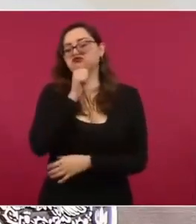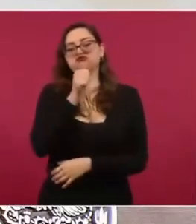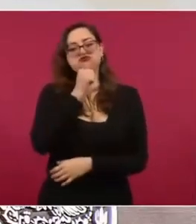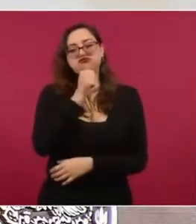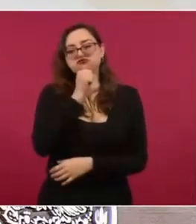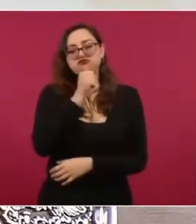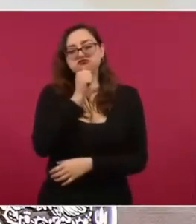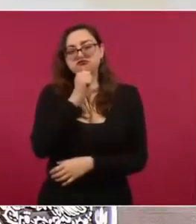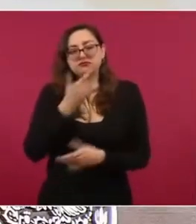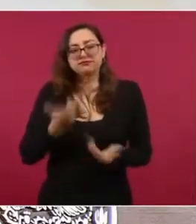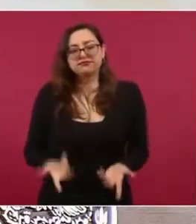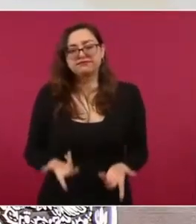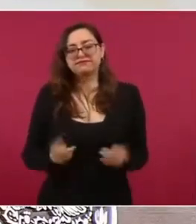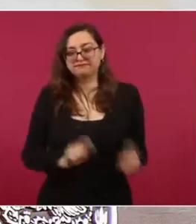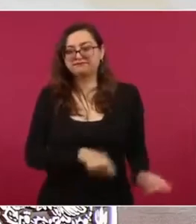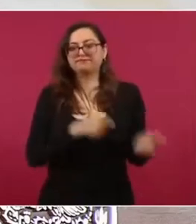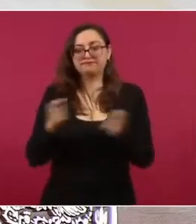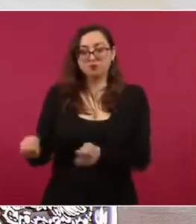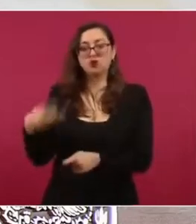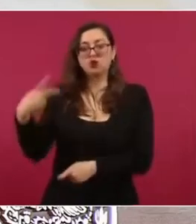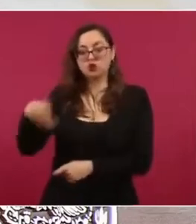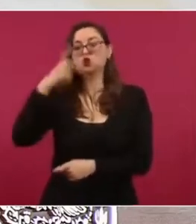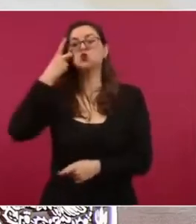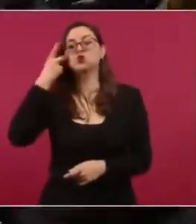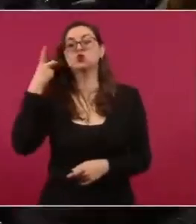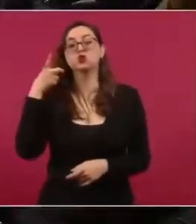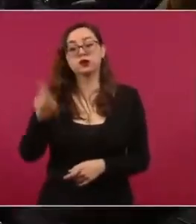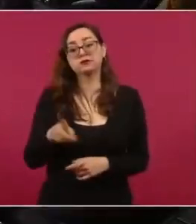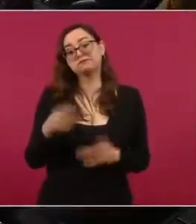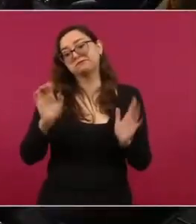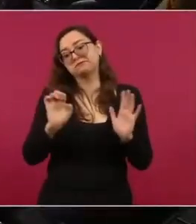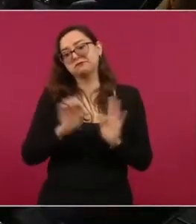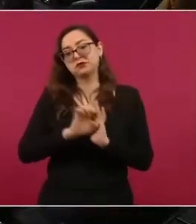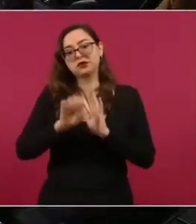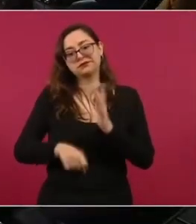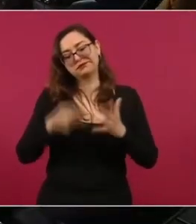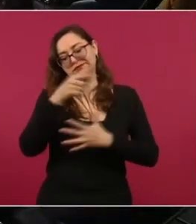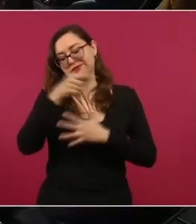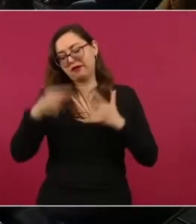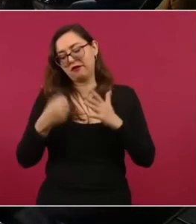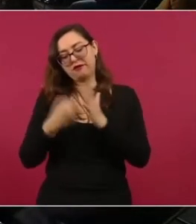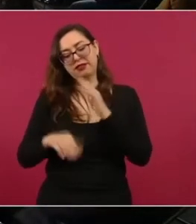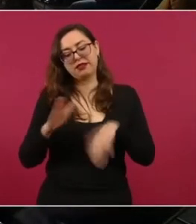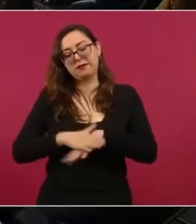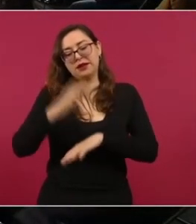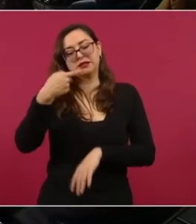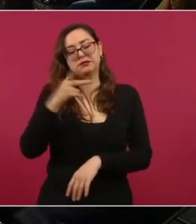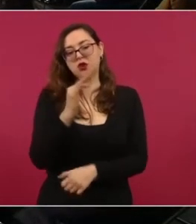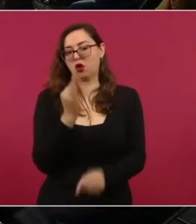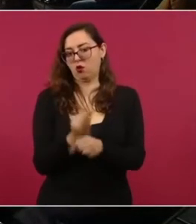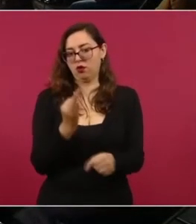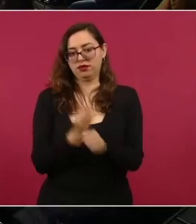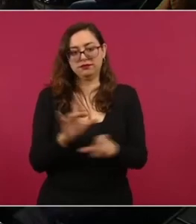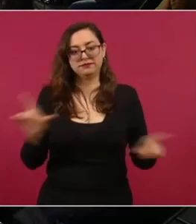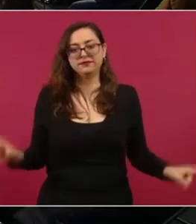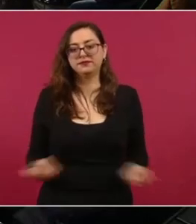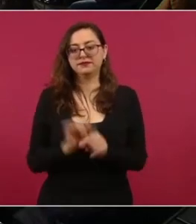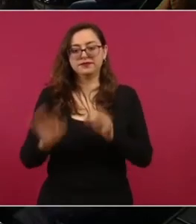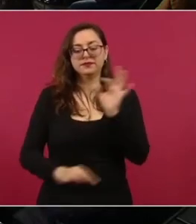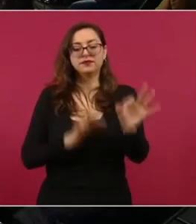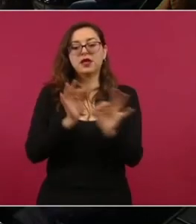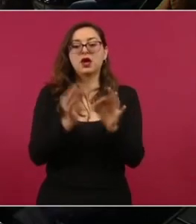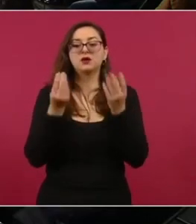a la asociación que le pertenecía. Pues eso sería todo y pues bueno, muchas gracias por escucharme.